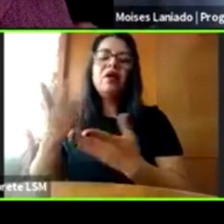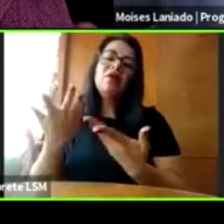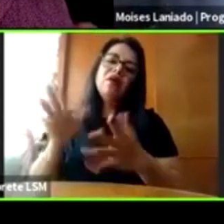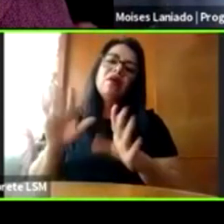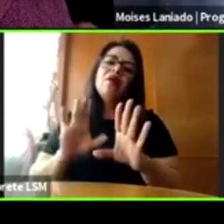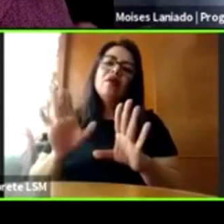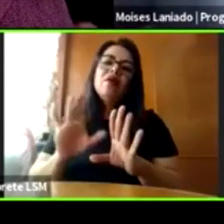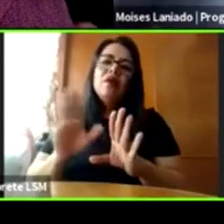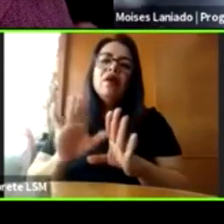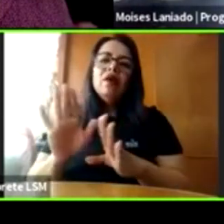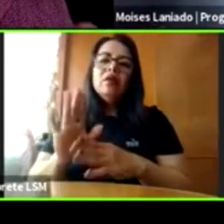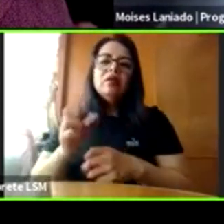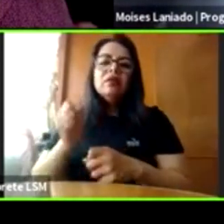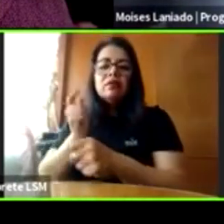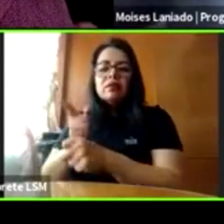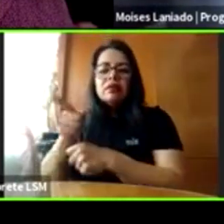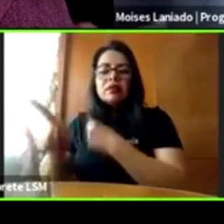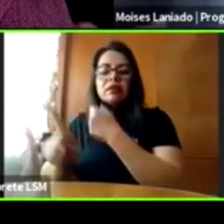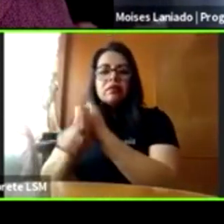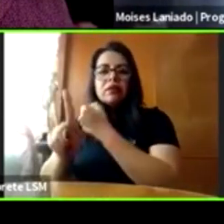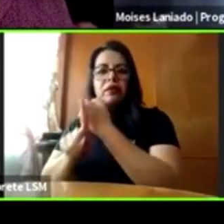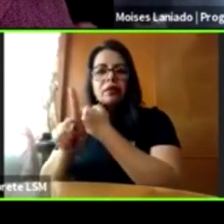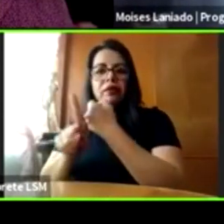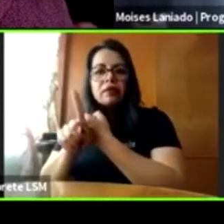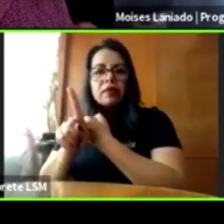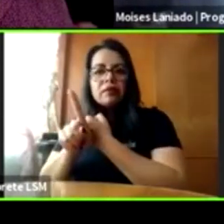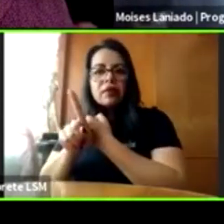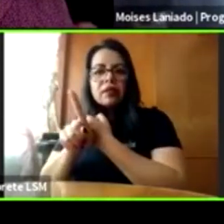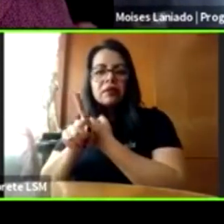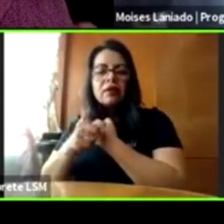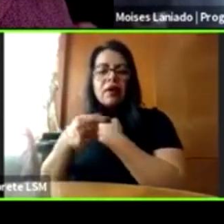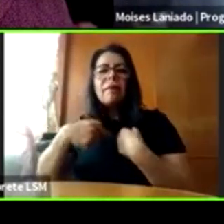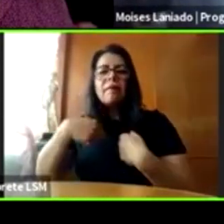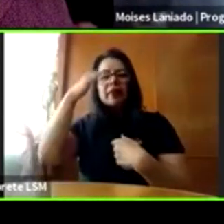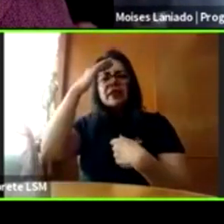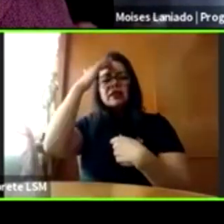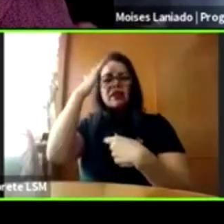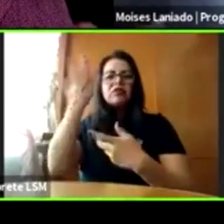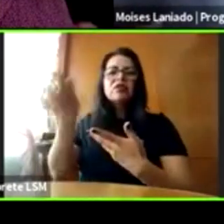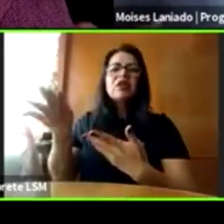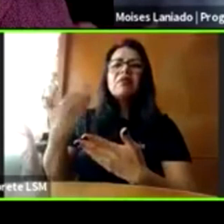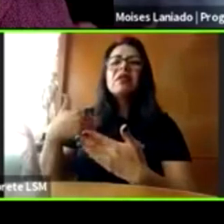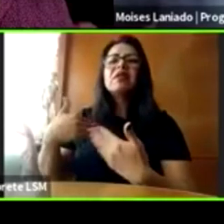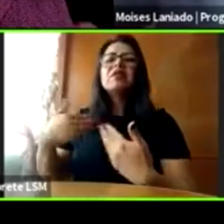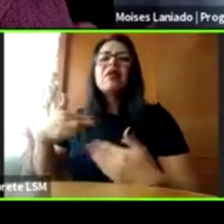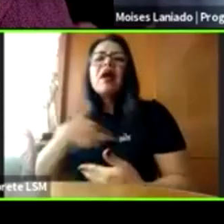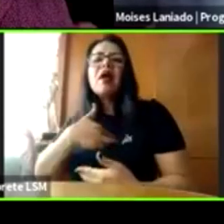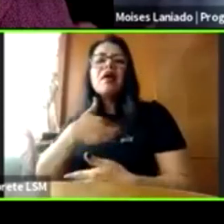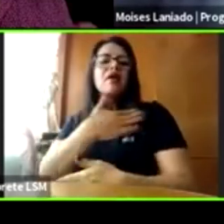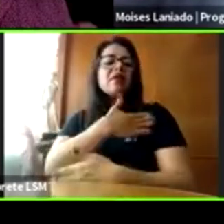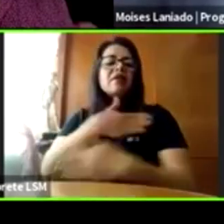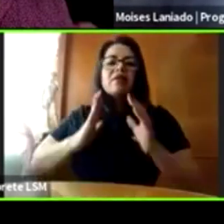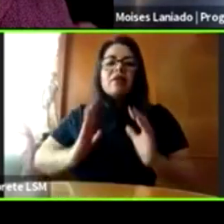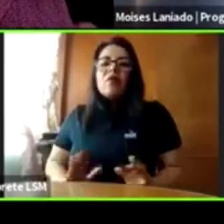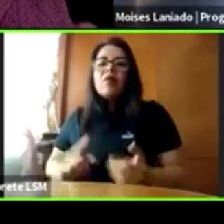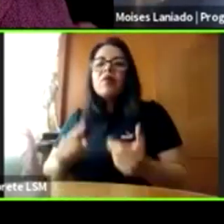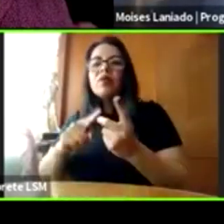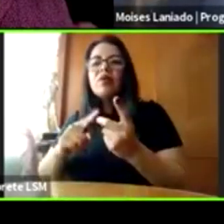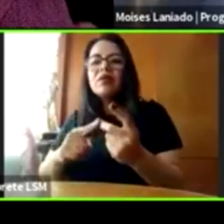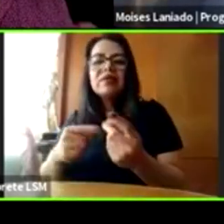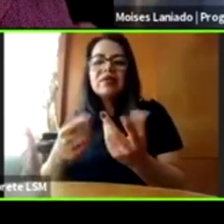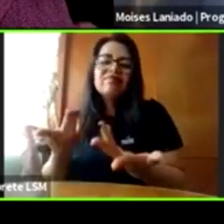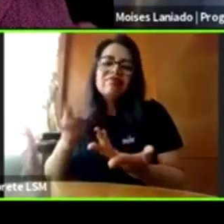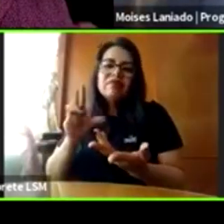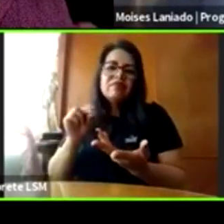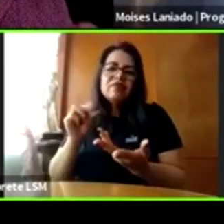de violencia, tiene que haber una huella física o una marca. Para empezar, muchas cosas del